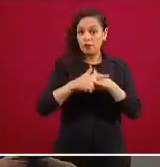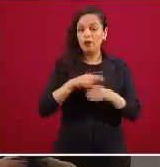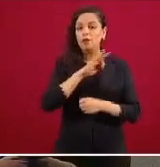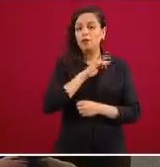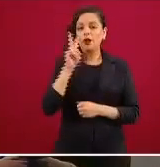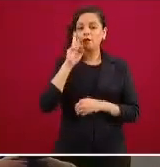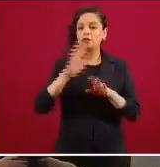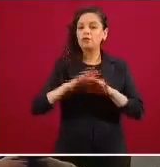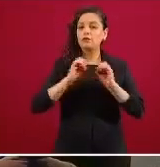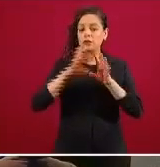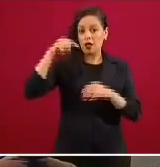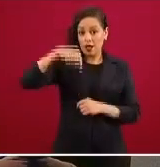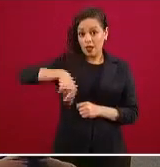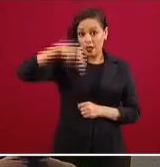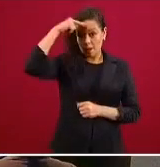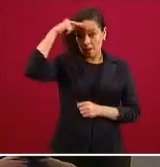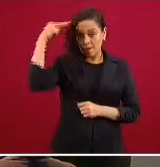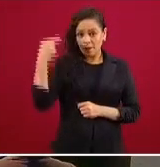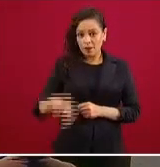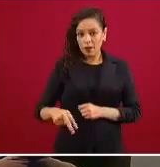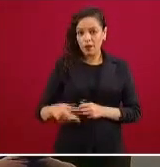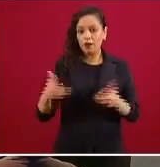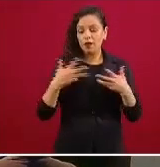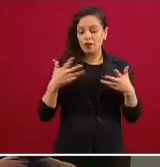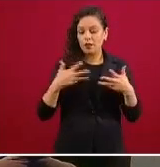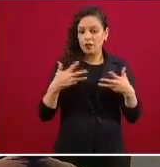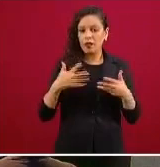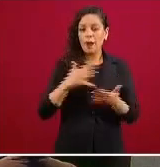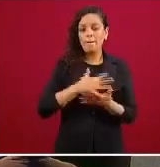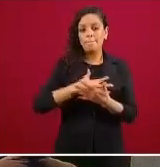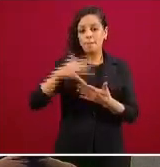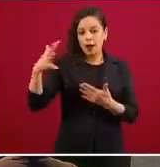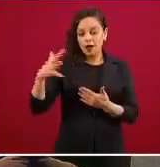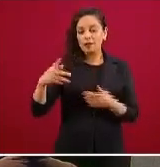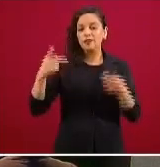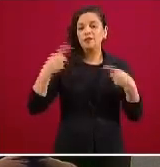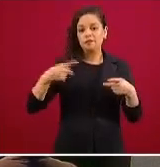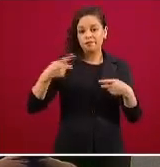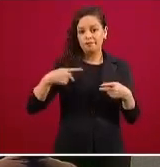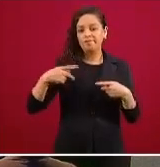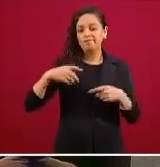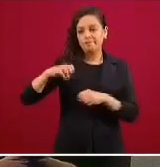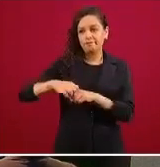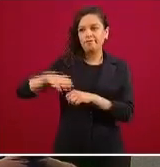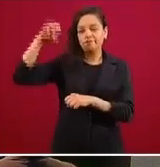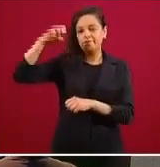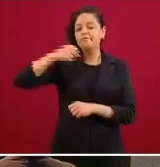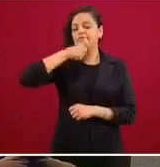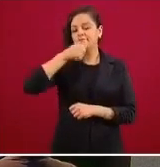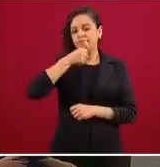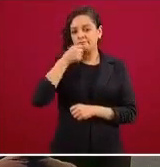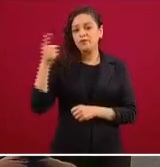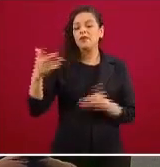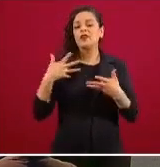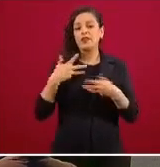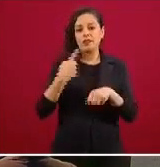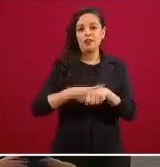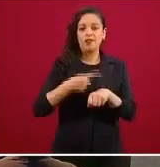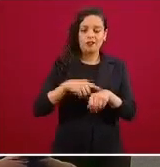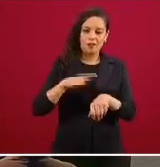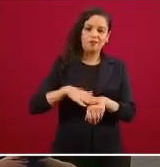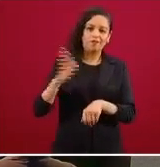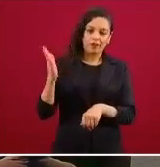un importante predominio de personas adultas mayores que presentan enfermedad e inclusive enfermedad